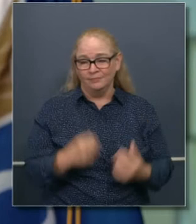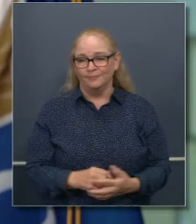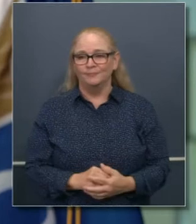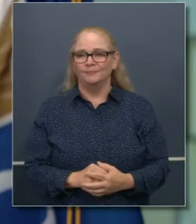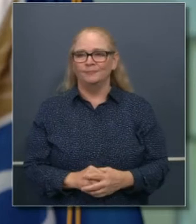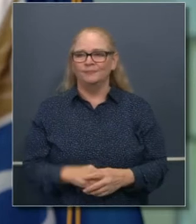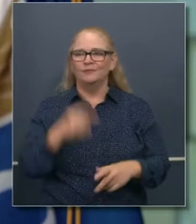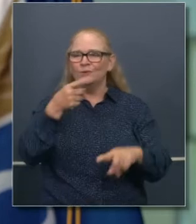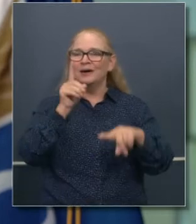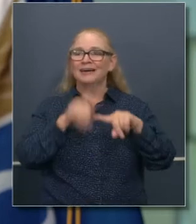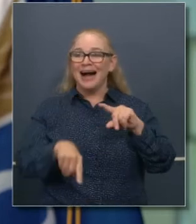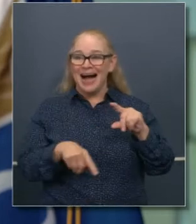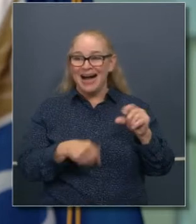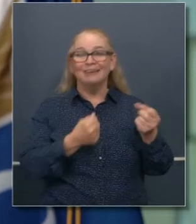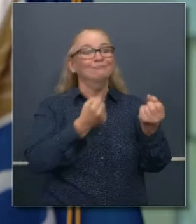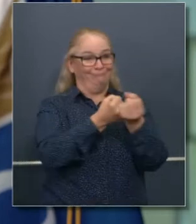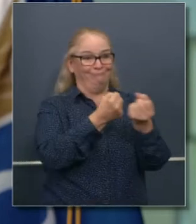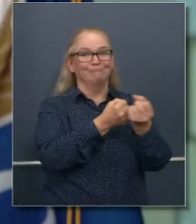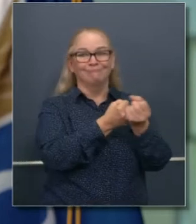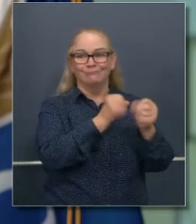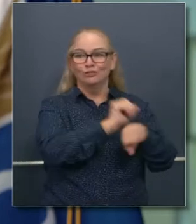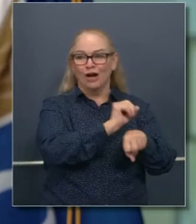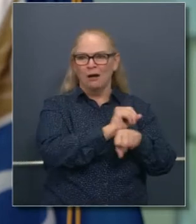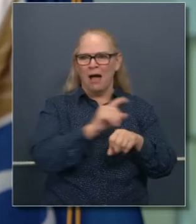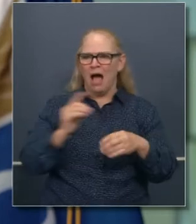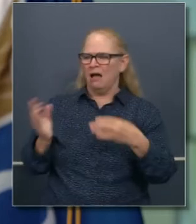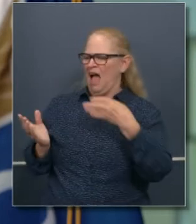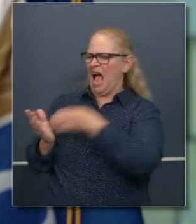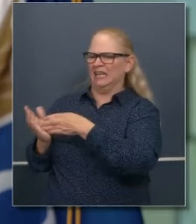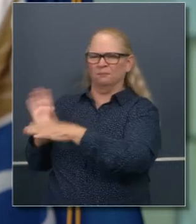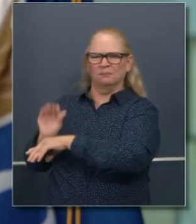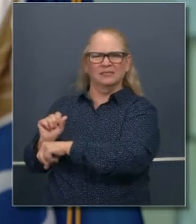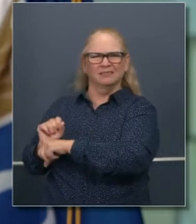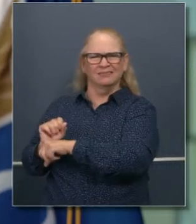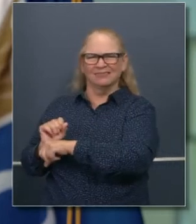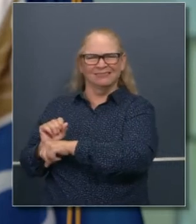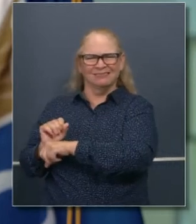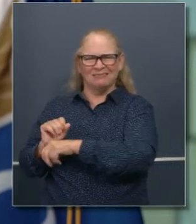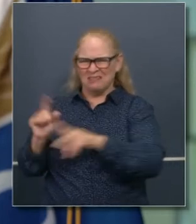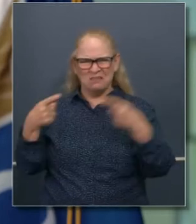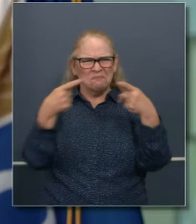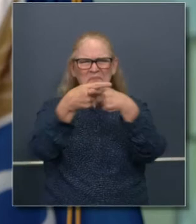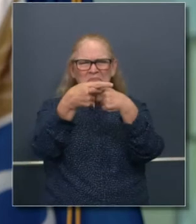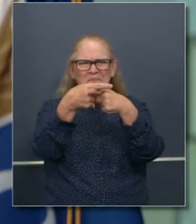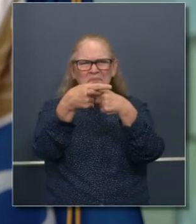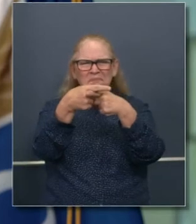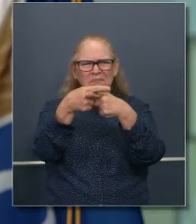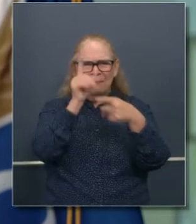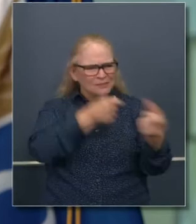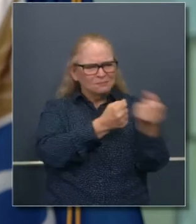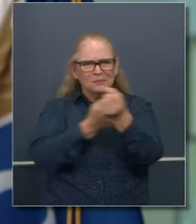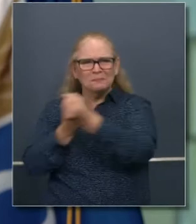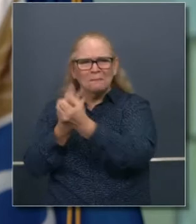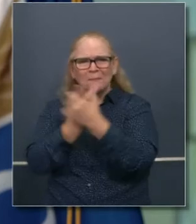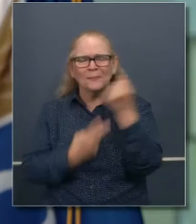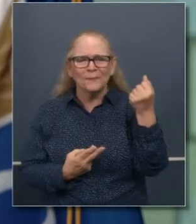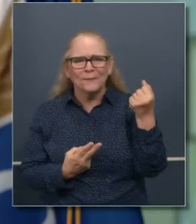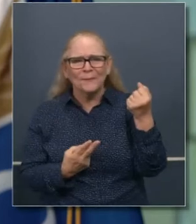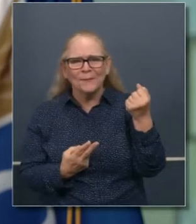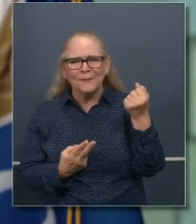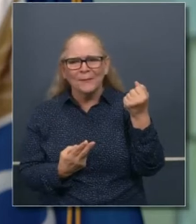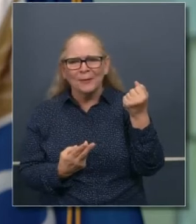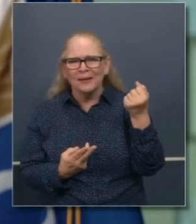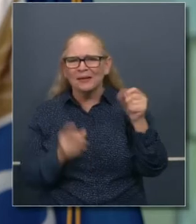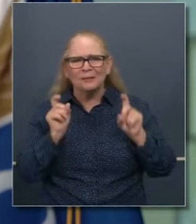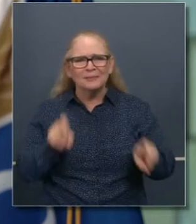empleos y antinegocio. Creo que es fundamental que cuando estamos hablando de crecimiento de trabajos y